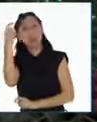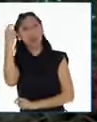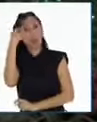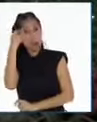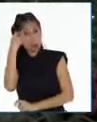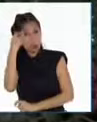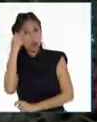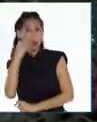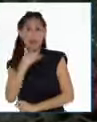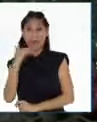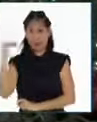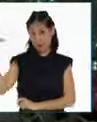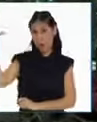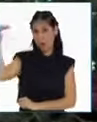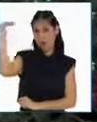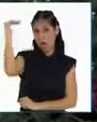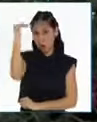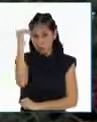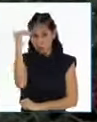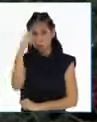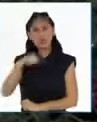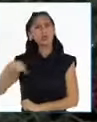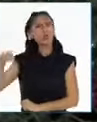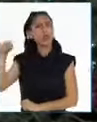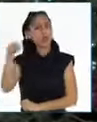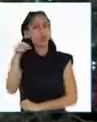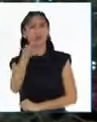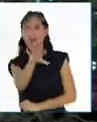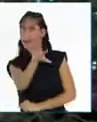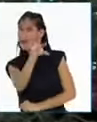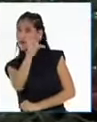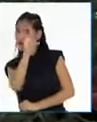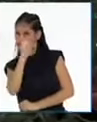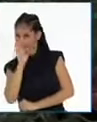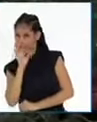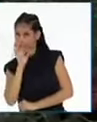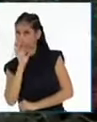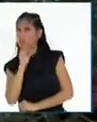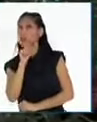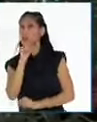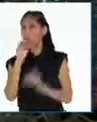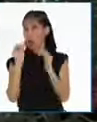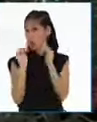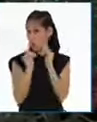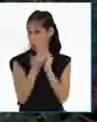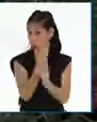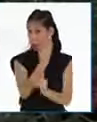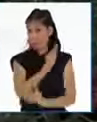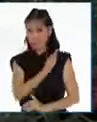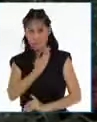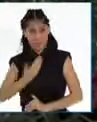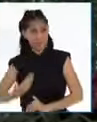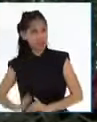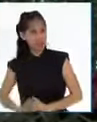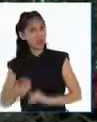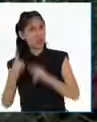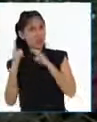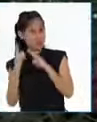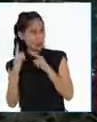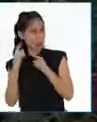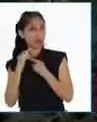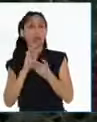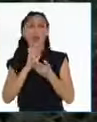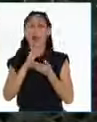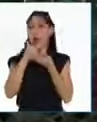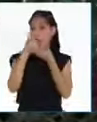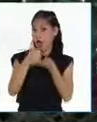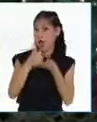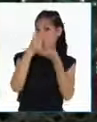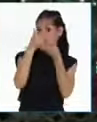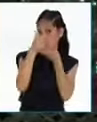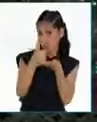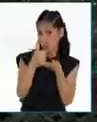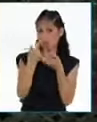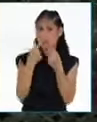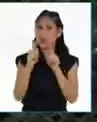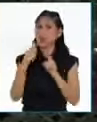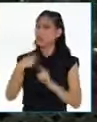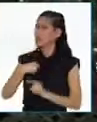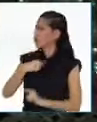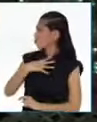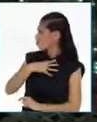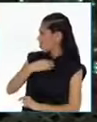18 años eligieron a las autoridades que tomarán decisiones por el bienestar del país. Pero nosotros no tenemos 18.